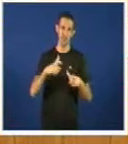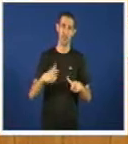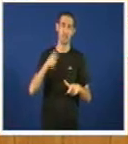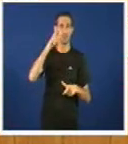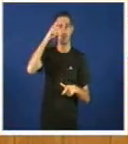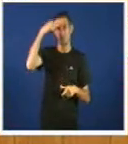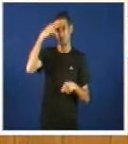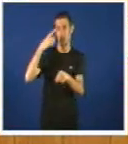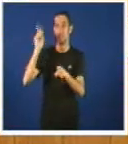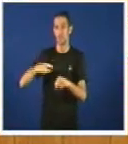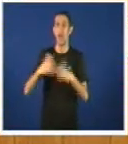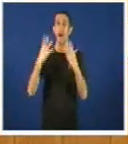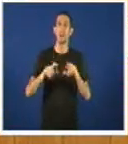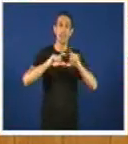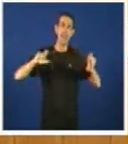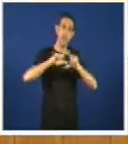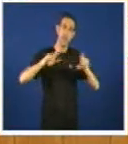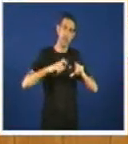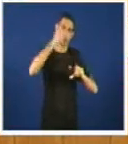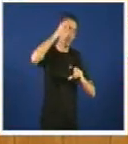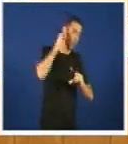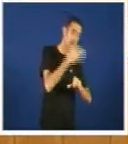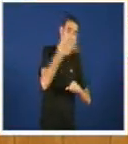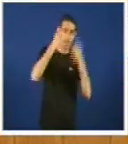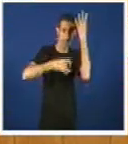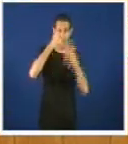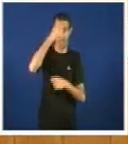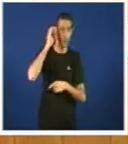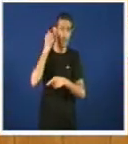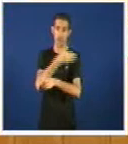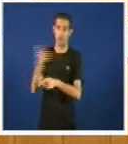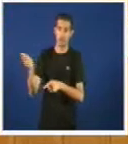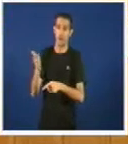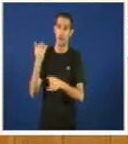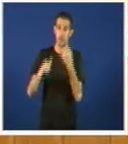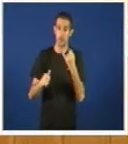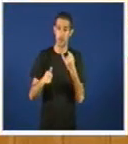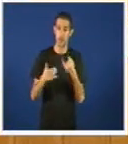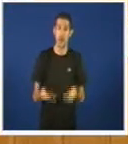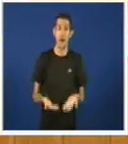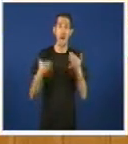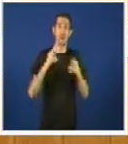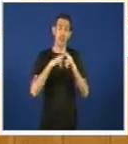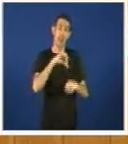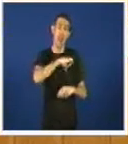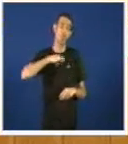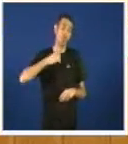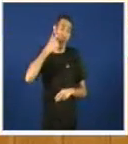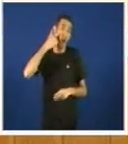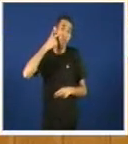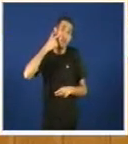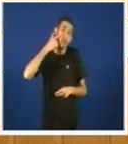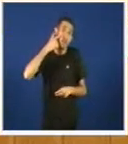empresas a moitos creadores e creadoras que ou ben están marchando fora ou ben efectivamente se dan de alta como autónomos a ver si teñen alguna